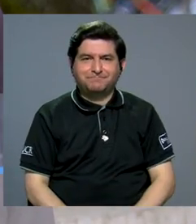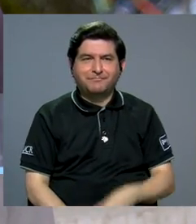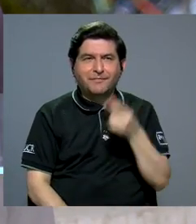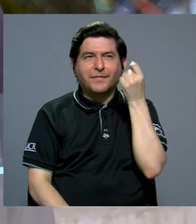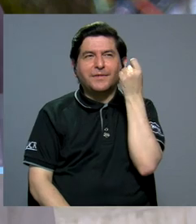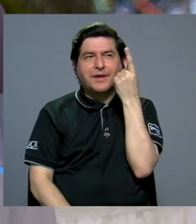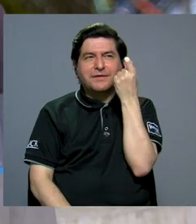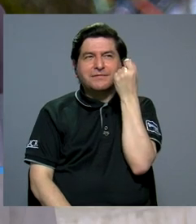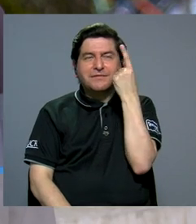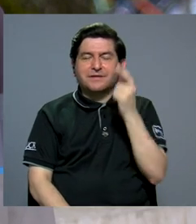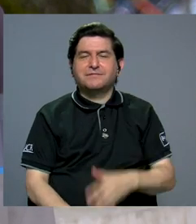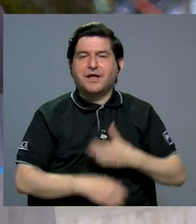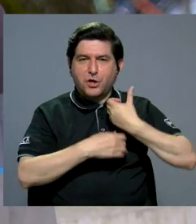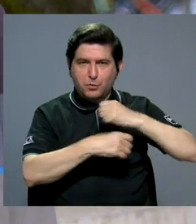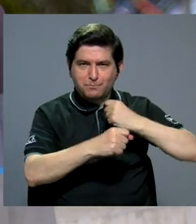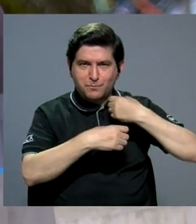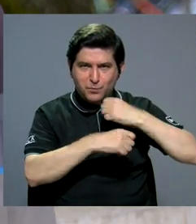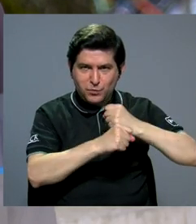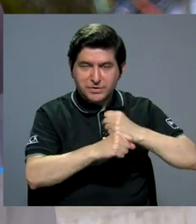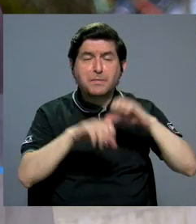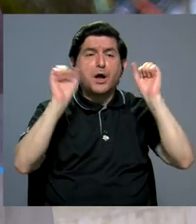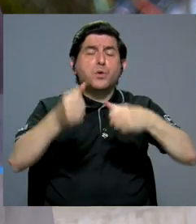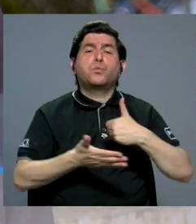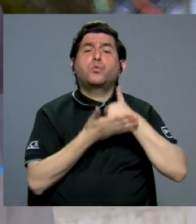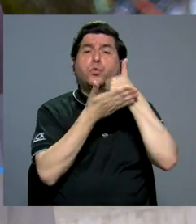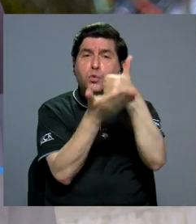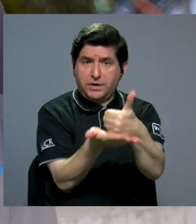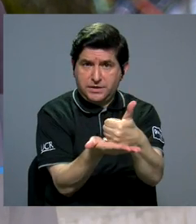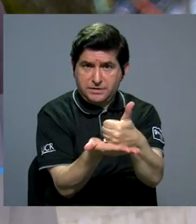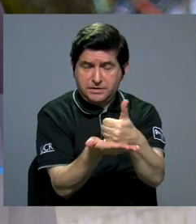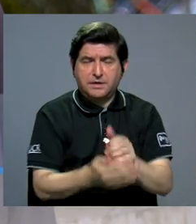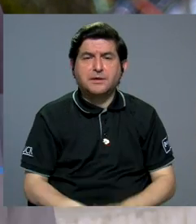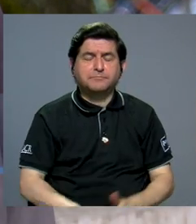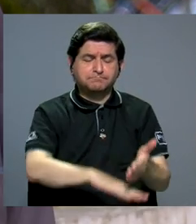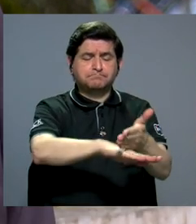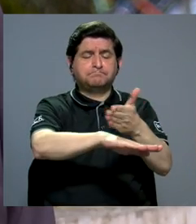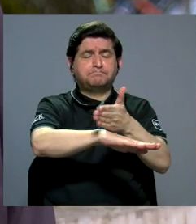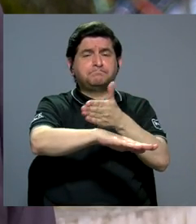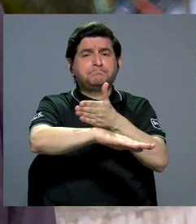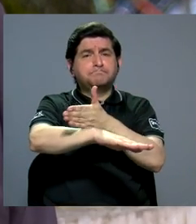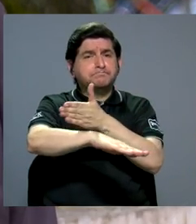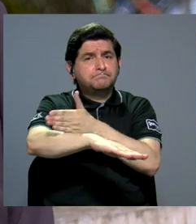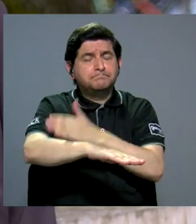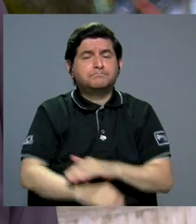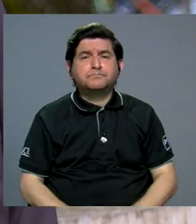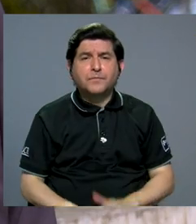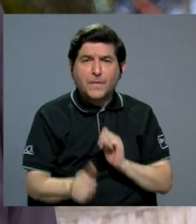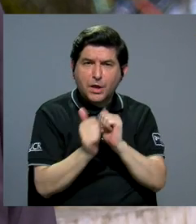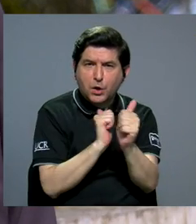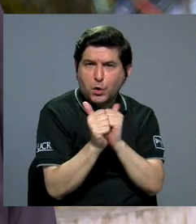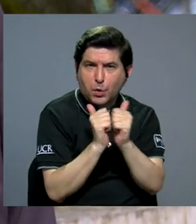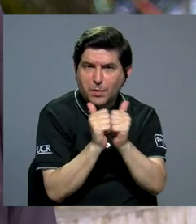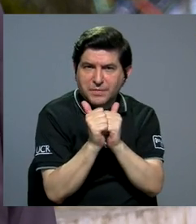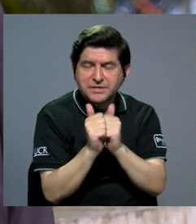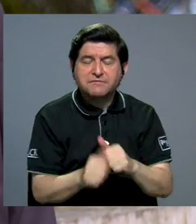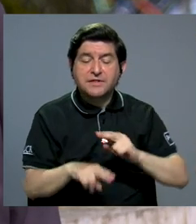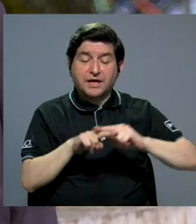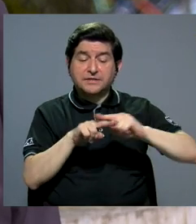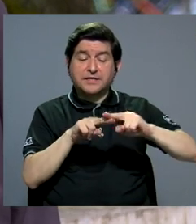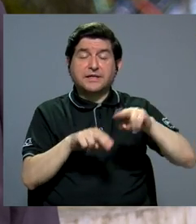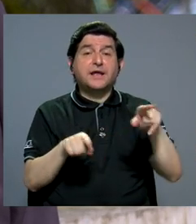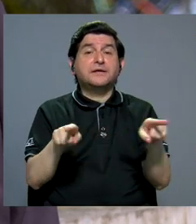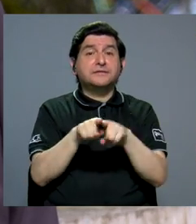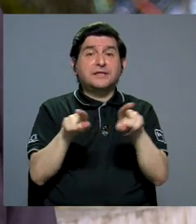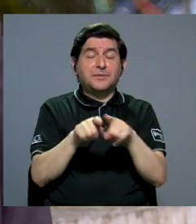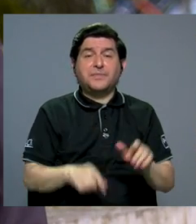entender cómo las municipalidades podrían ayudar a mejorar la competitividad del tren y